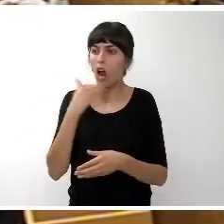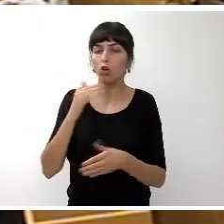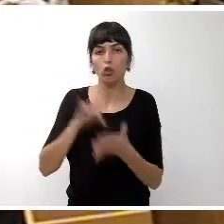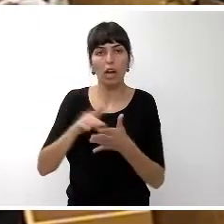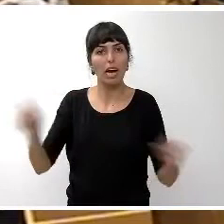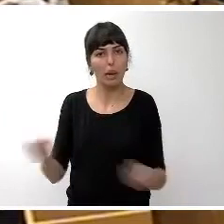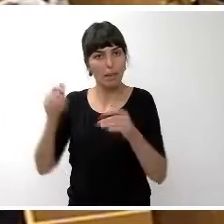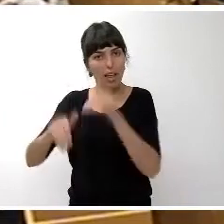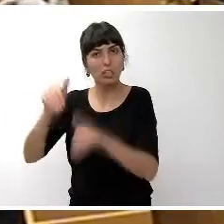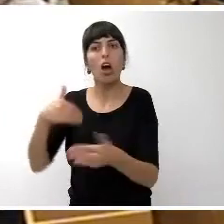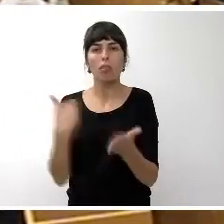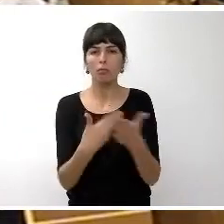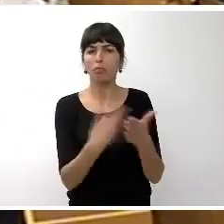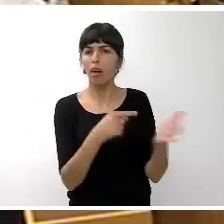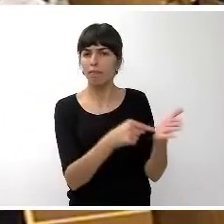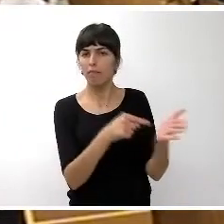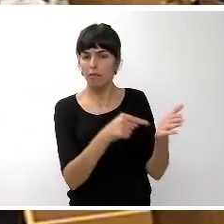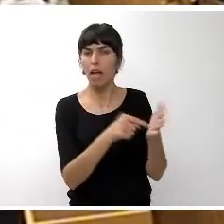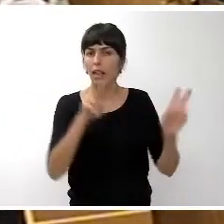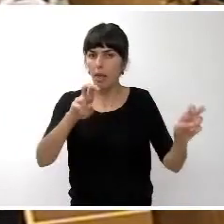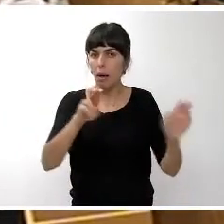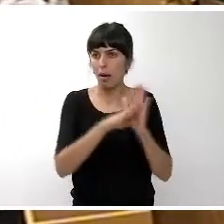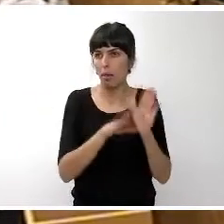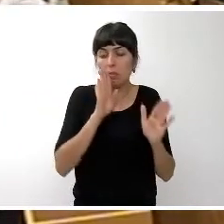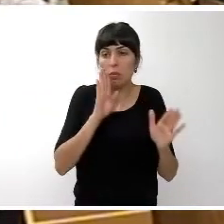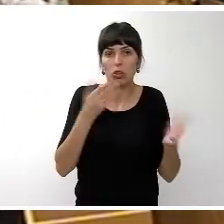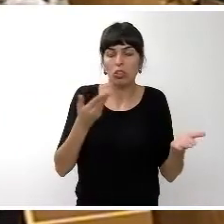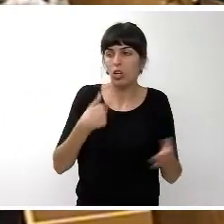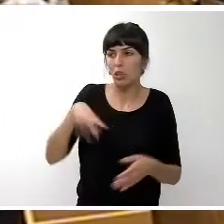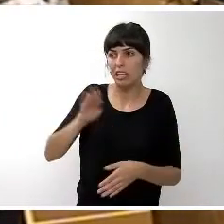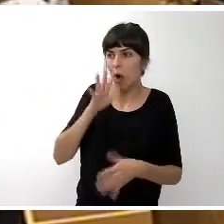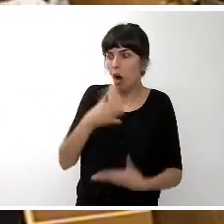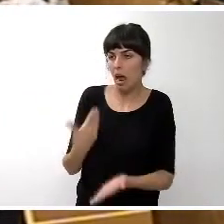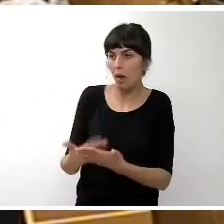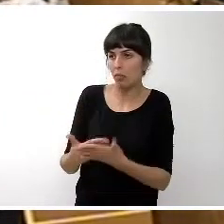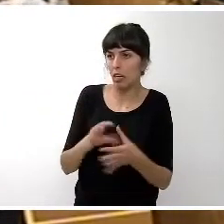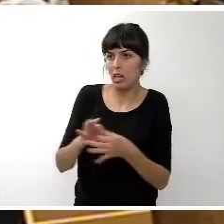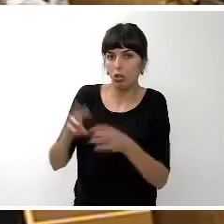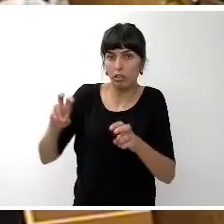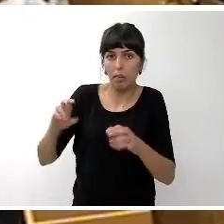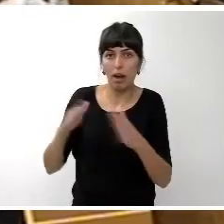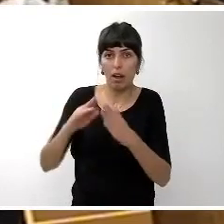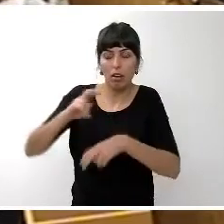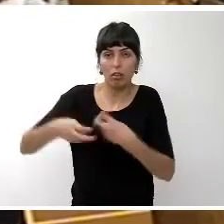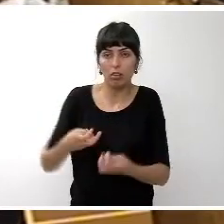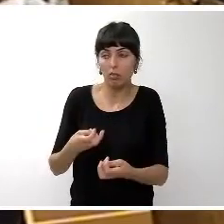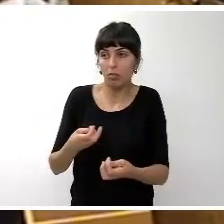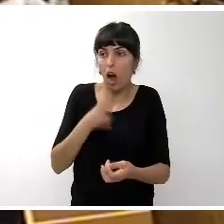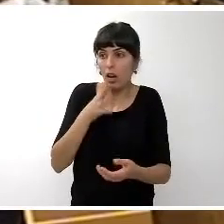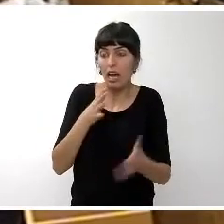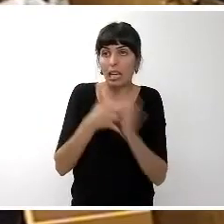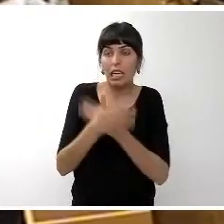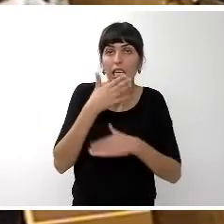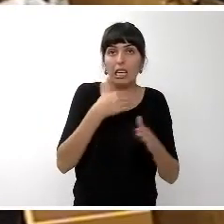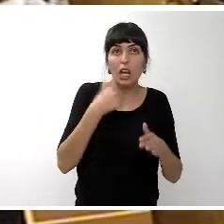por lo tanto no entendemos esa enmienda donde quiere reducir un millón de euros en política de